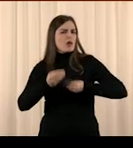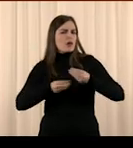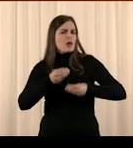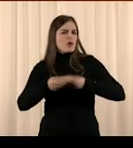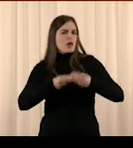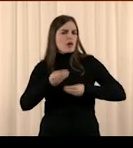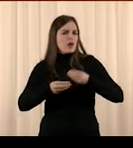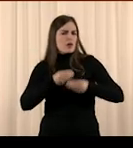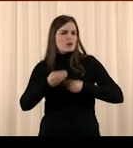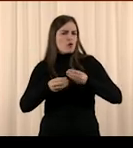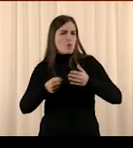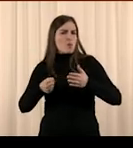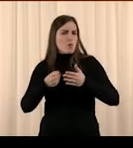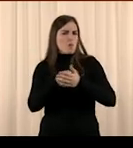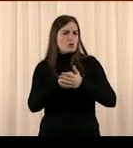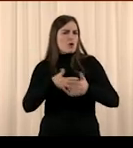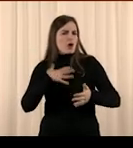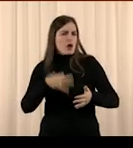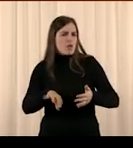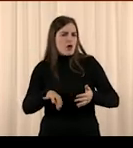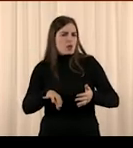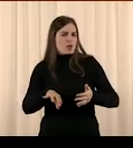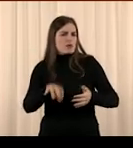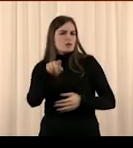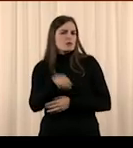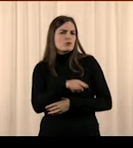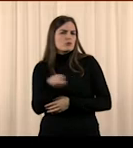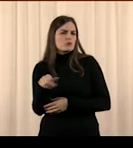lo que he venido a hacer aquí?